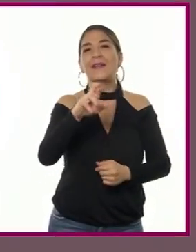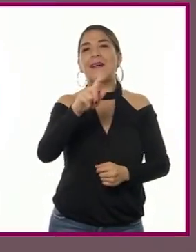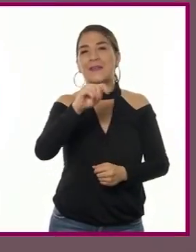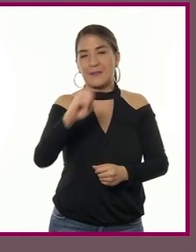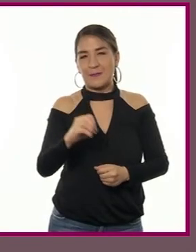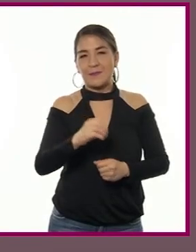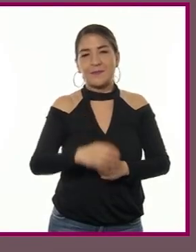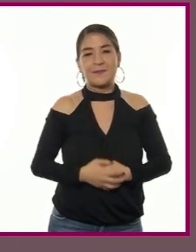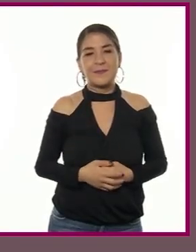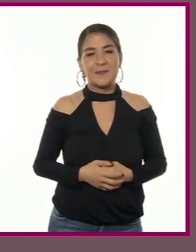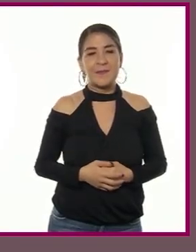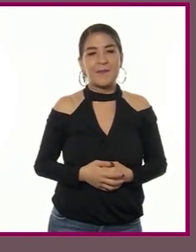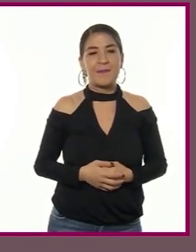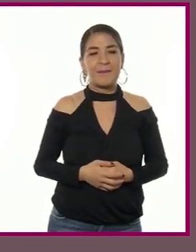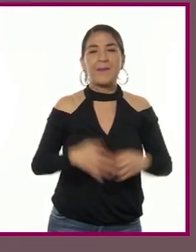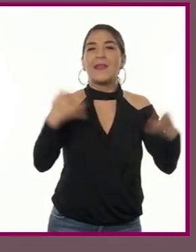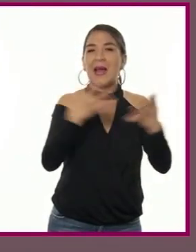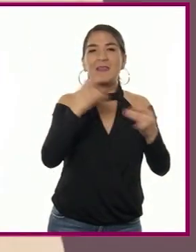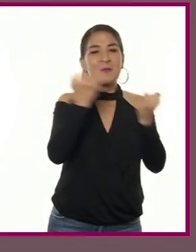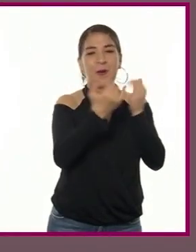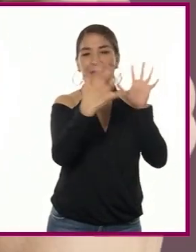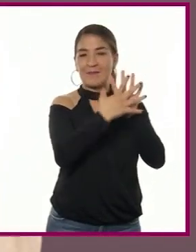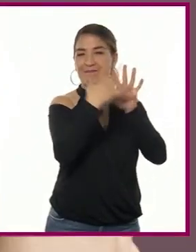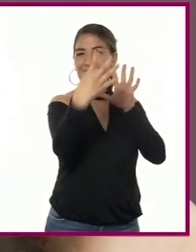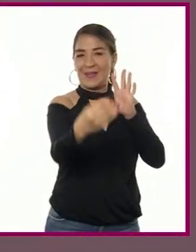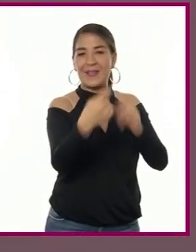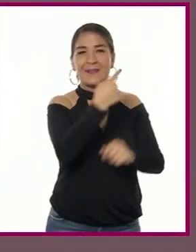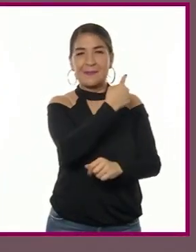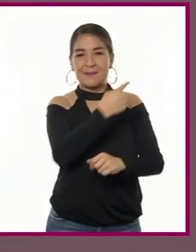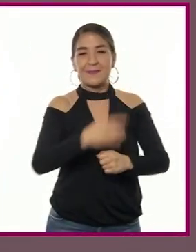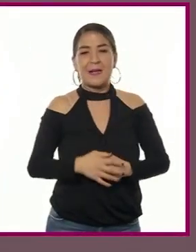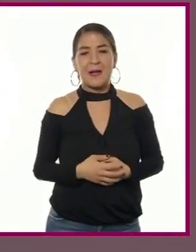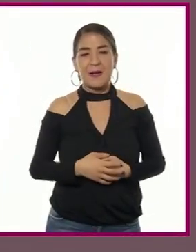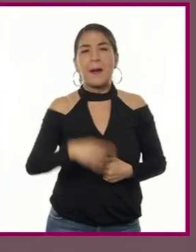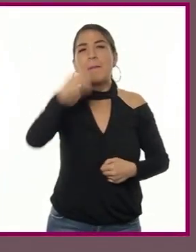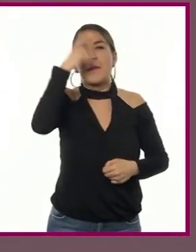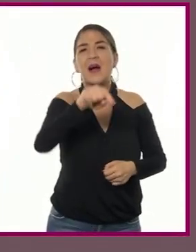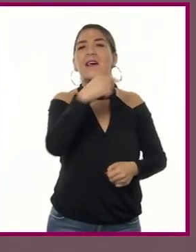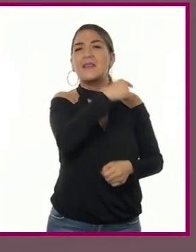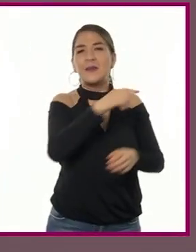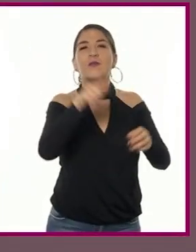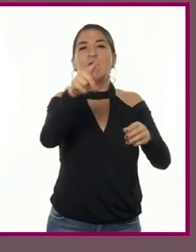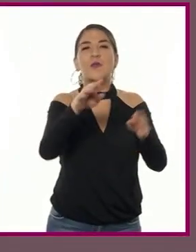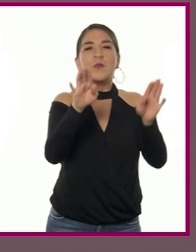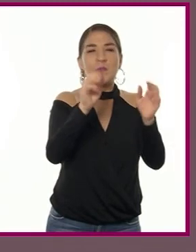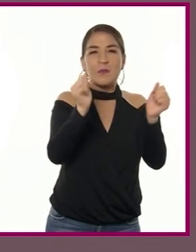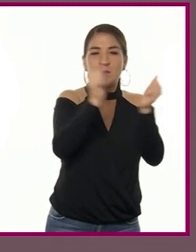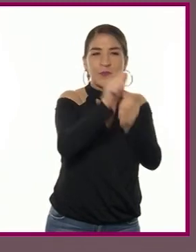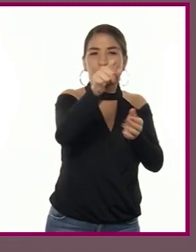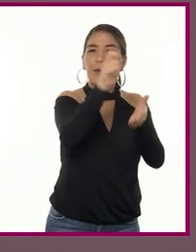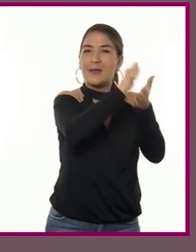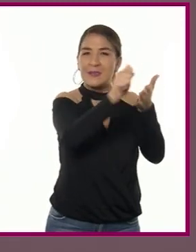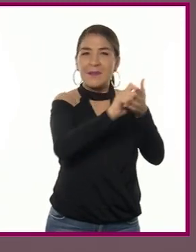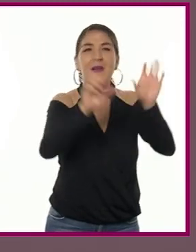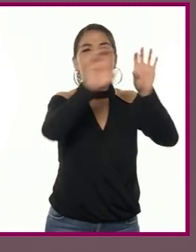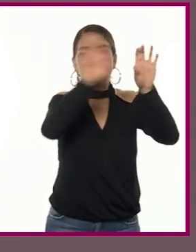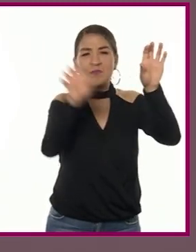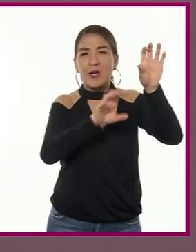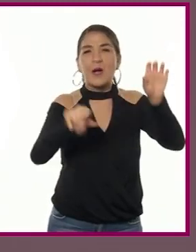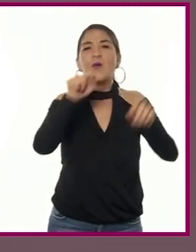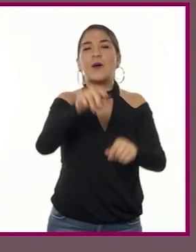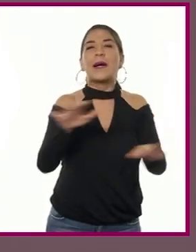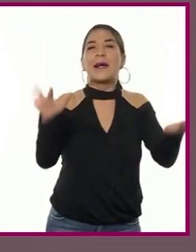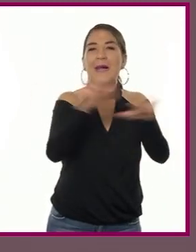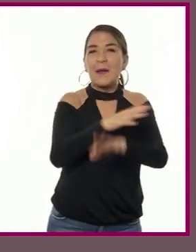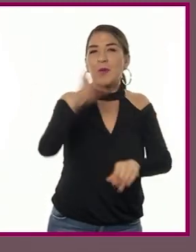reto. Realicen un esquema de flujo donde señalen los cambios políticos, económicos y culturales más importantes